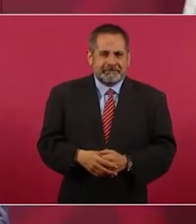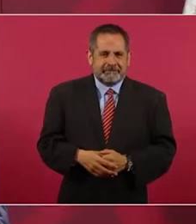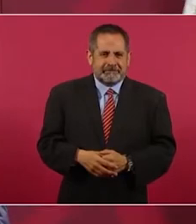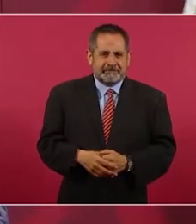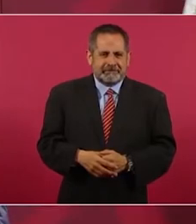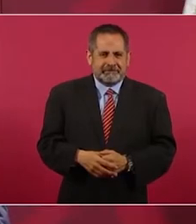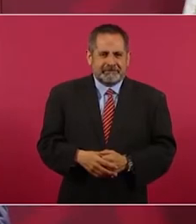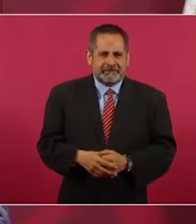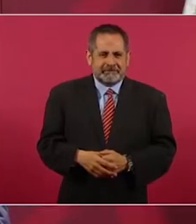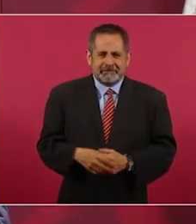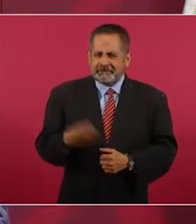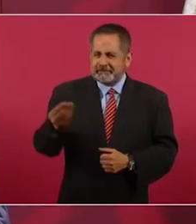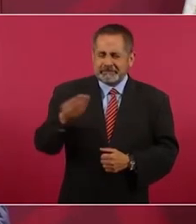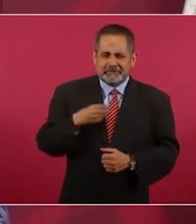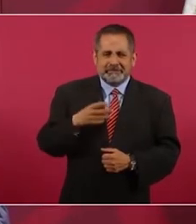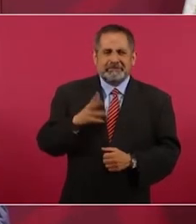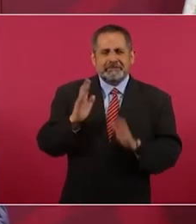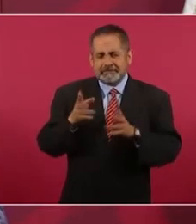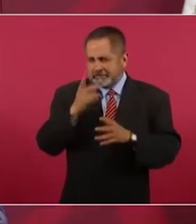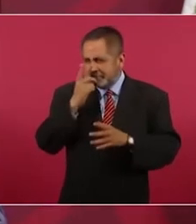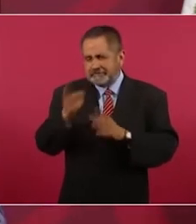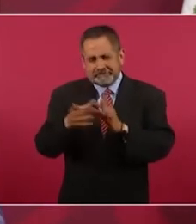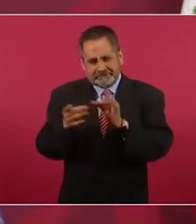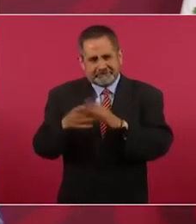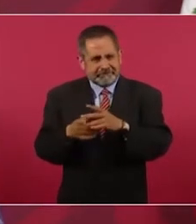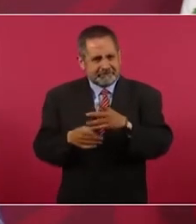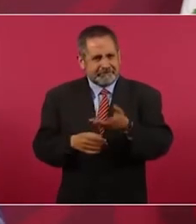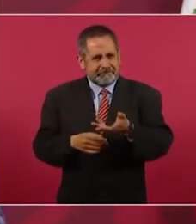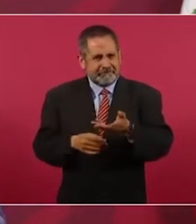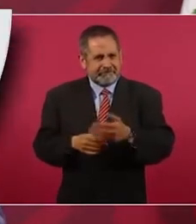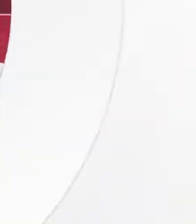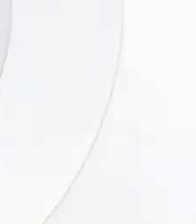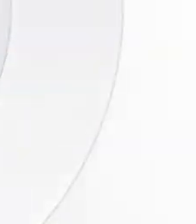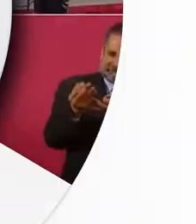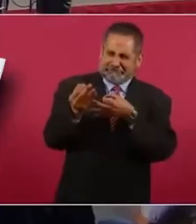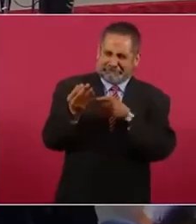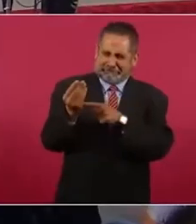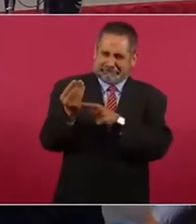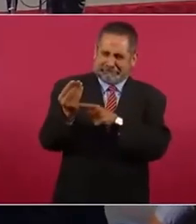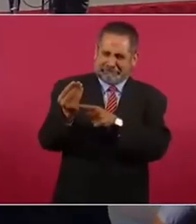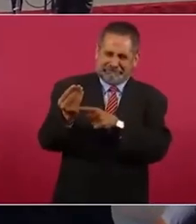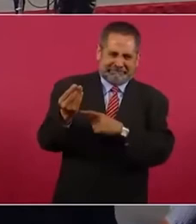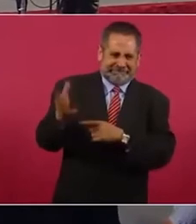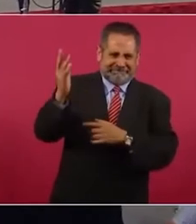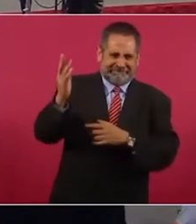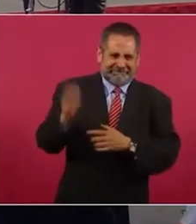ya lo entregan. Ya les dije que ya…